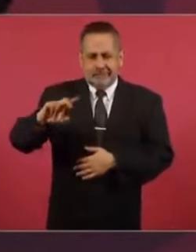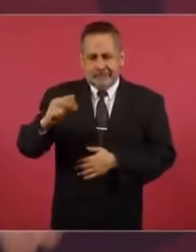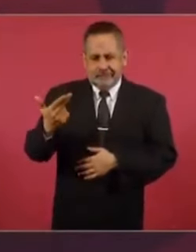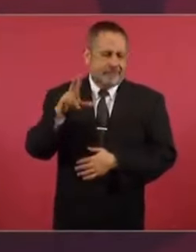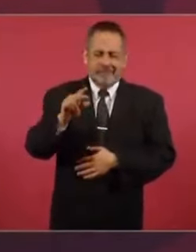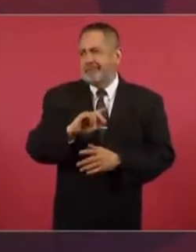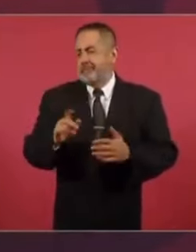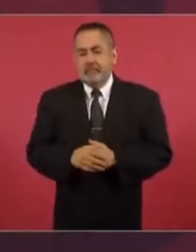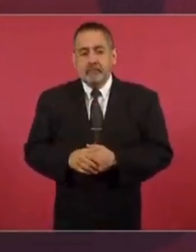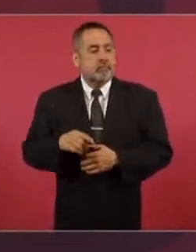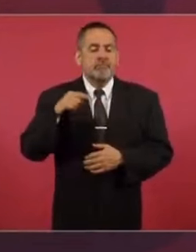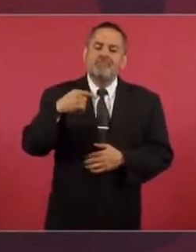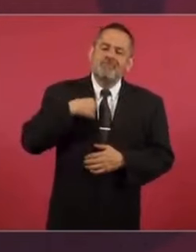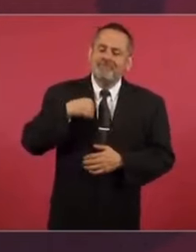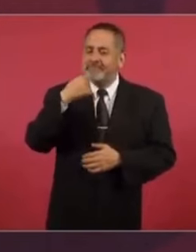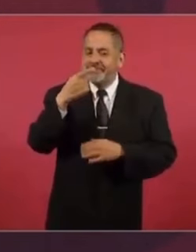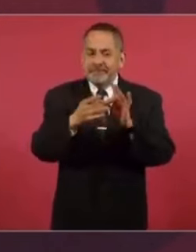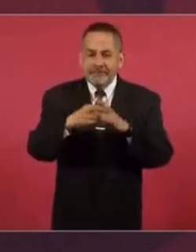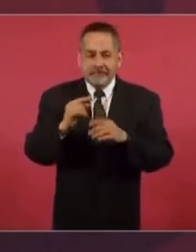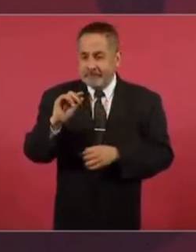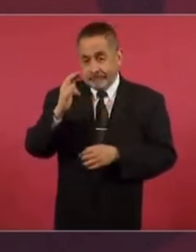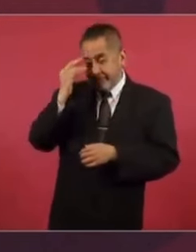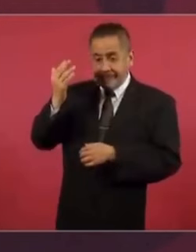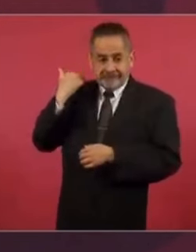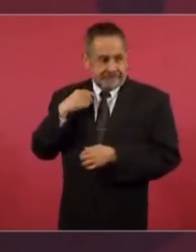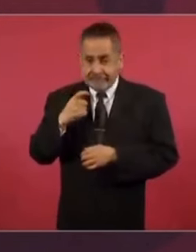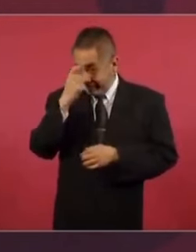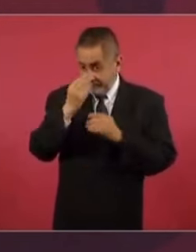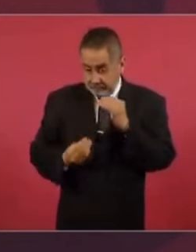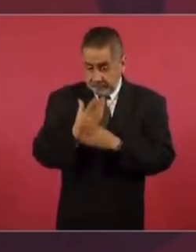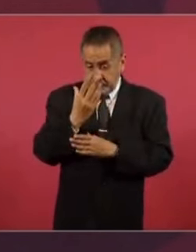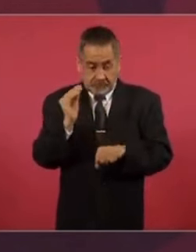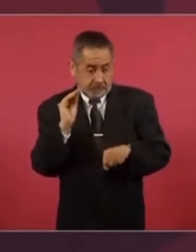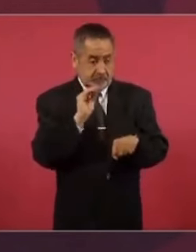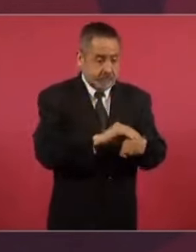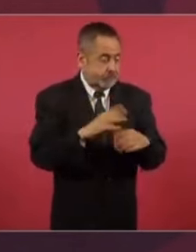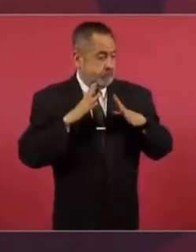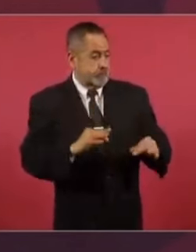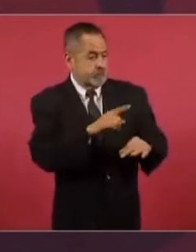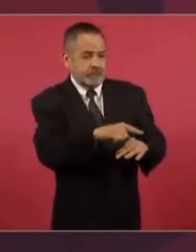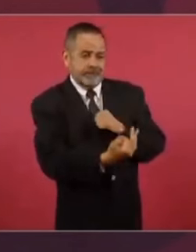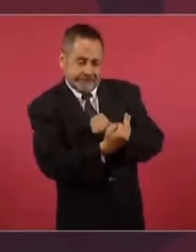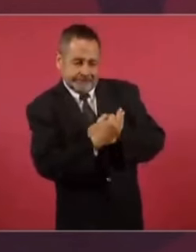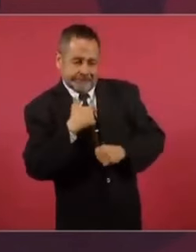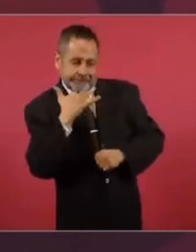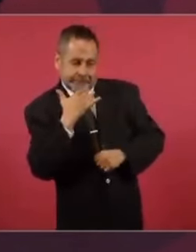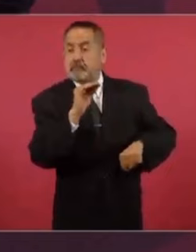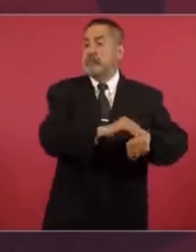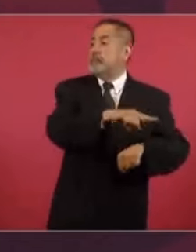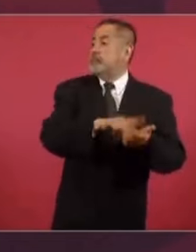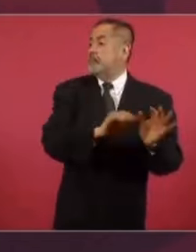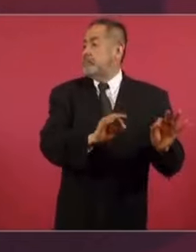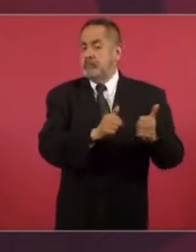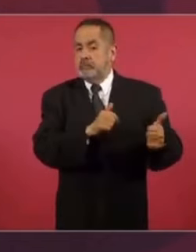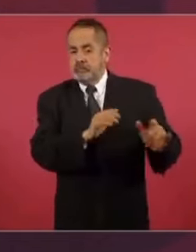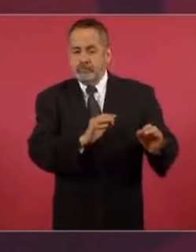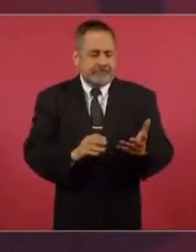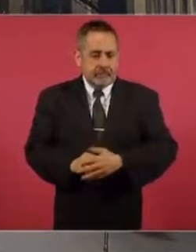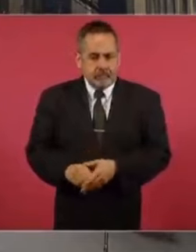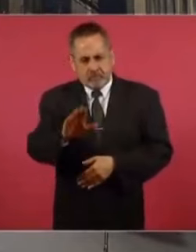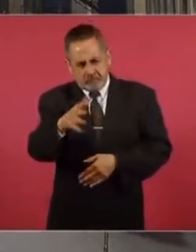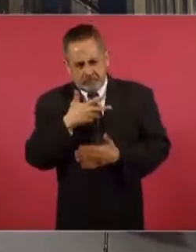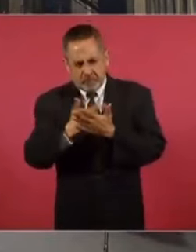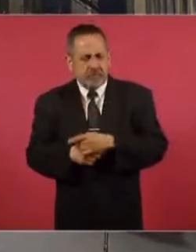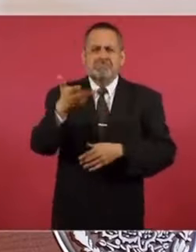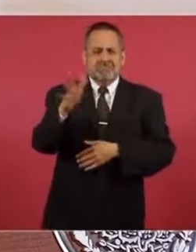No, no, estoy hablando de los organismos que se crearon para legalizar la corrupción que imperaba. ¿Ya tiene la lista entonces?